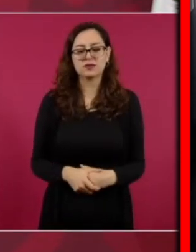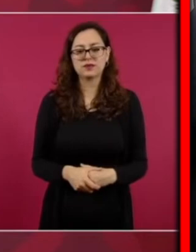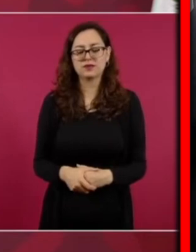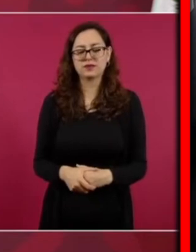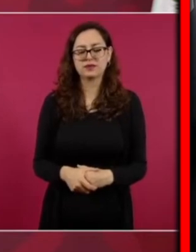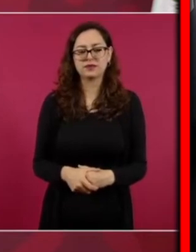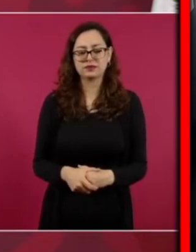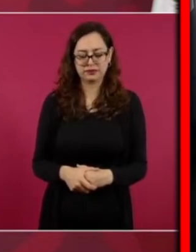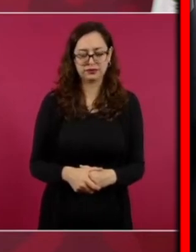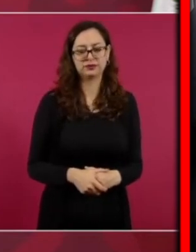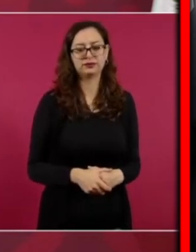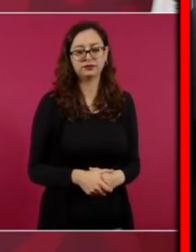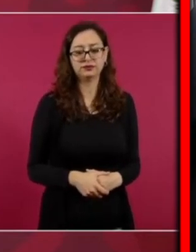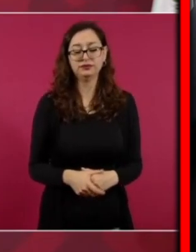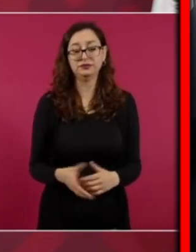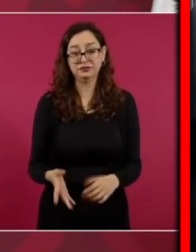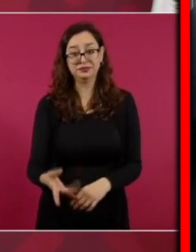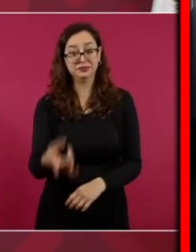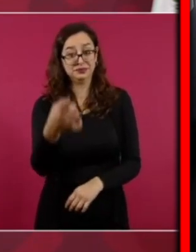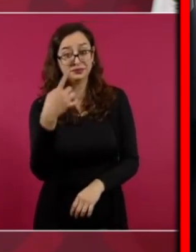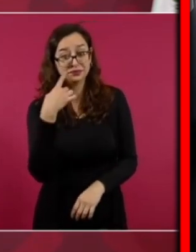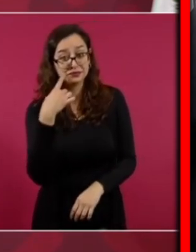regímenes autoritarios